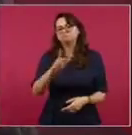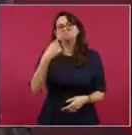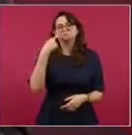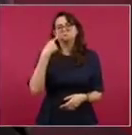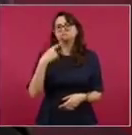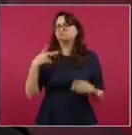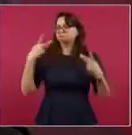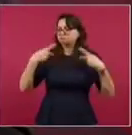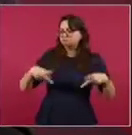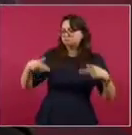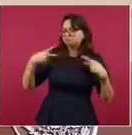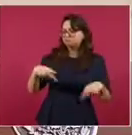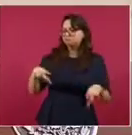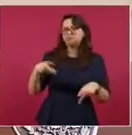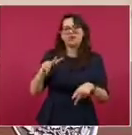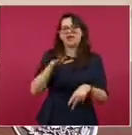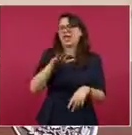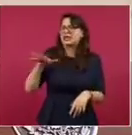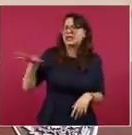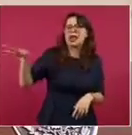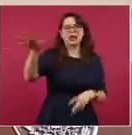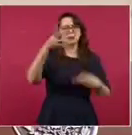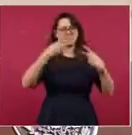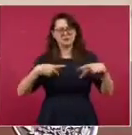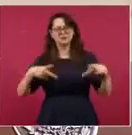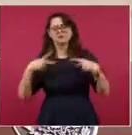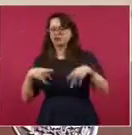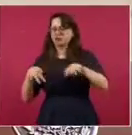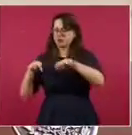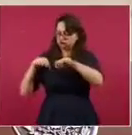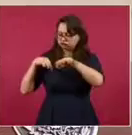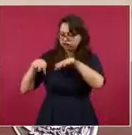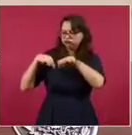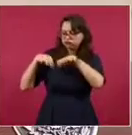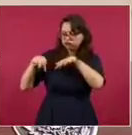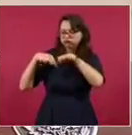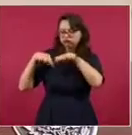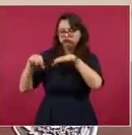despedido, se le liquida.